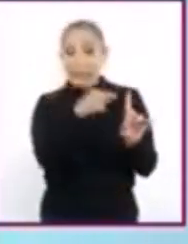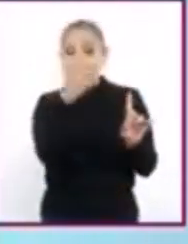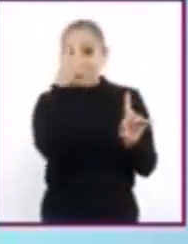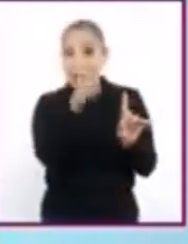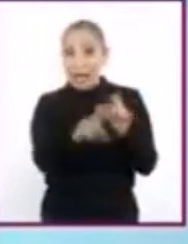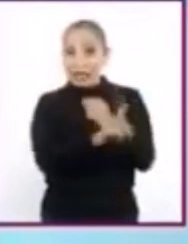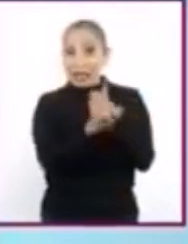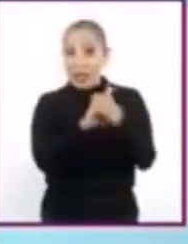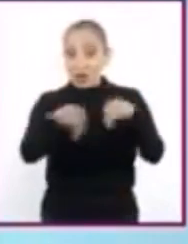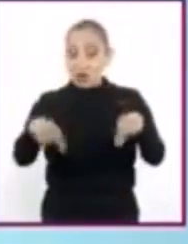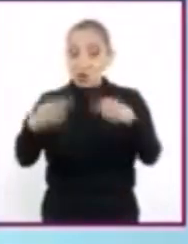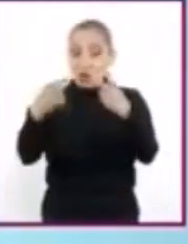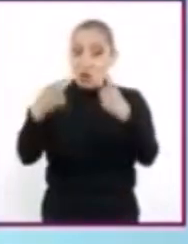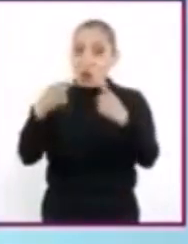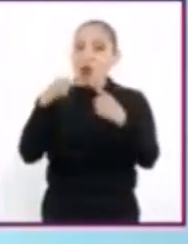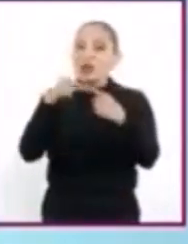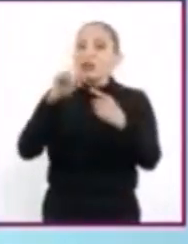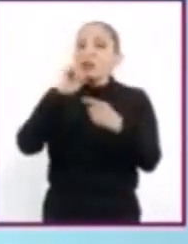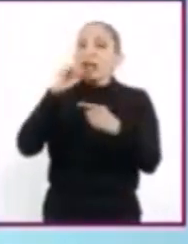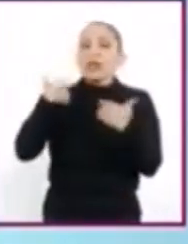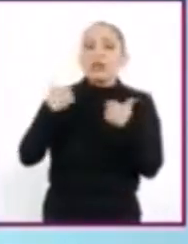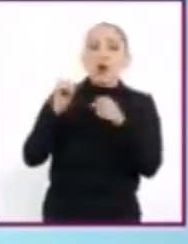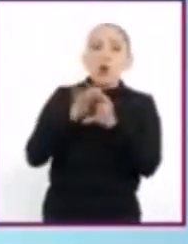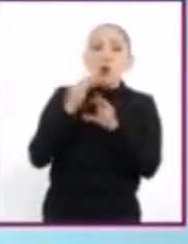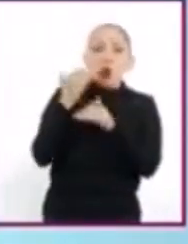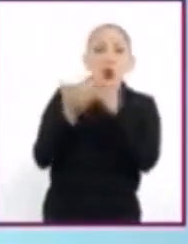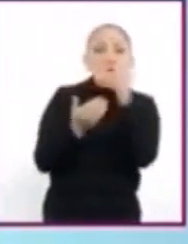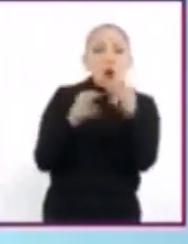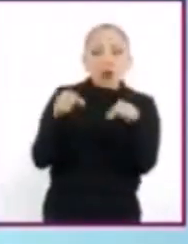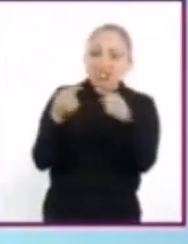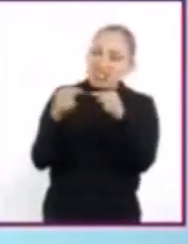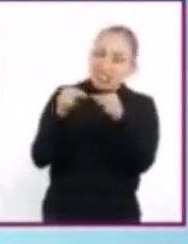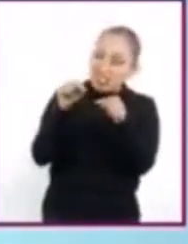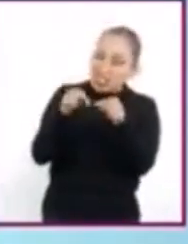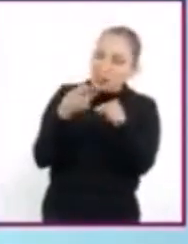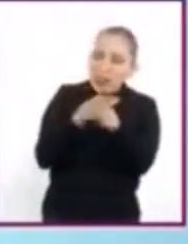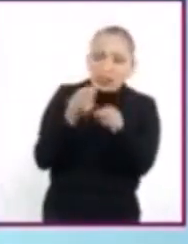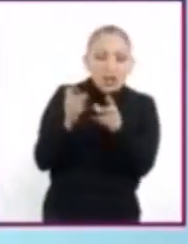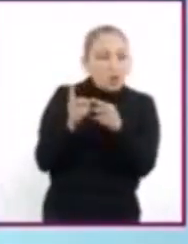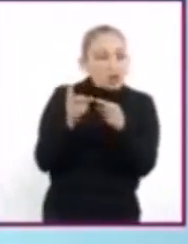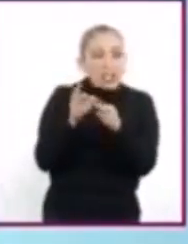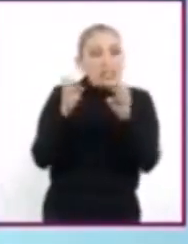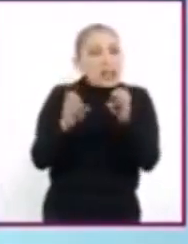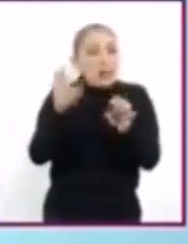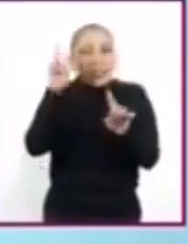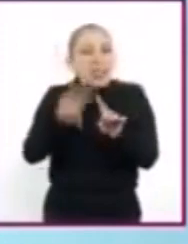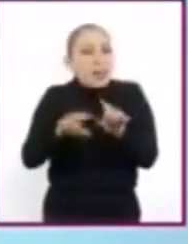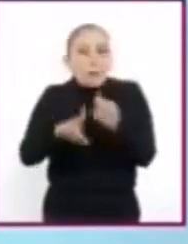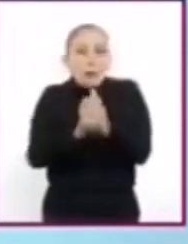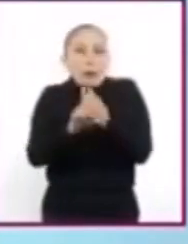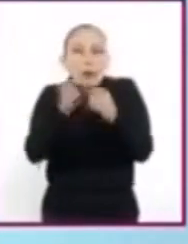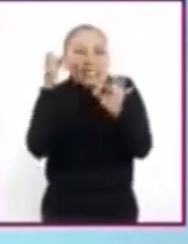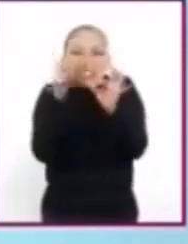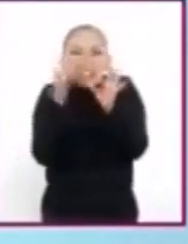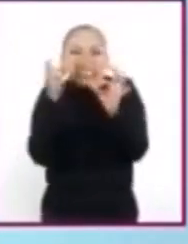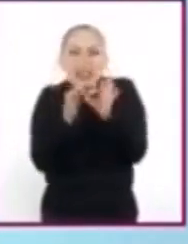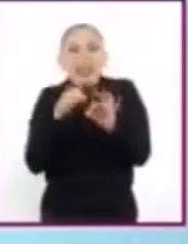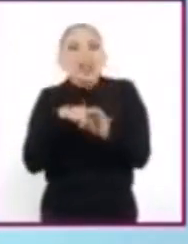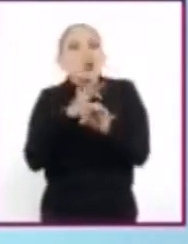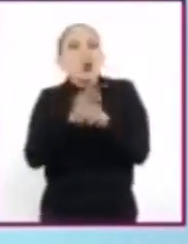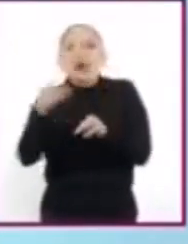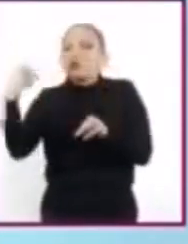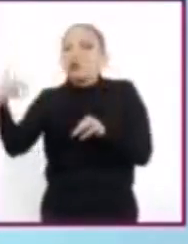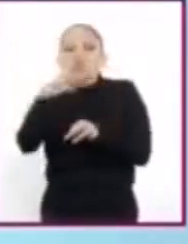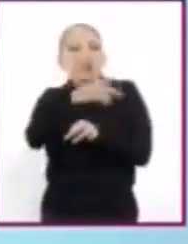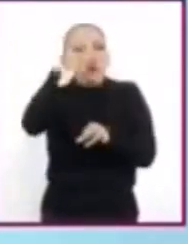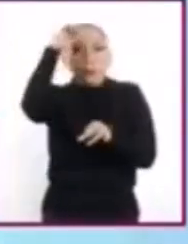el conflicto. También nos ayuda a entender cómo funciona el conflicto, dónde radica realmente el problema y cuáles son las posiciones